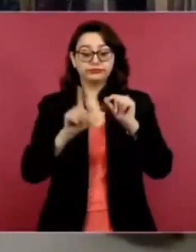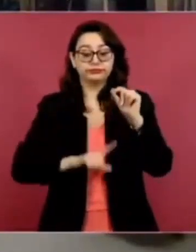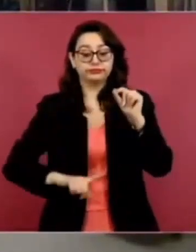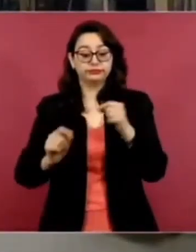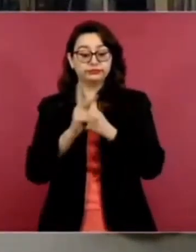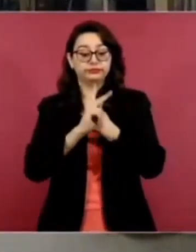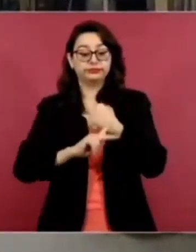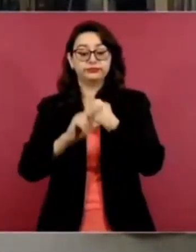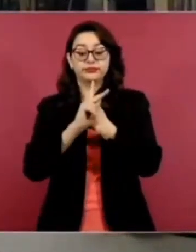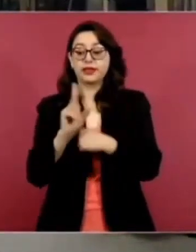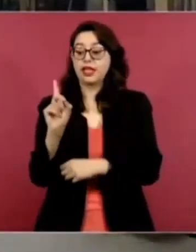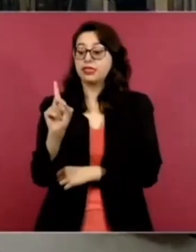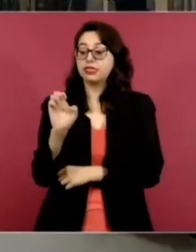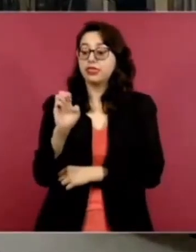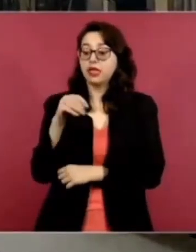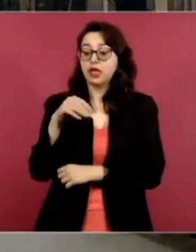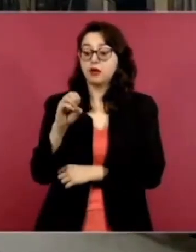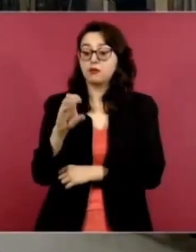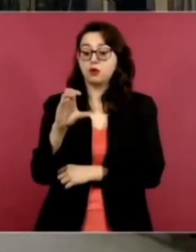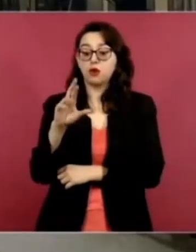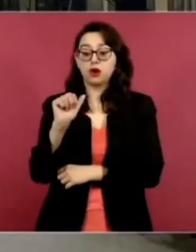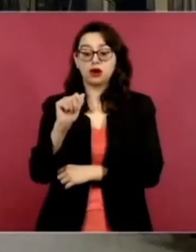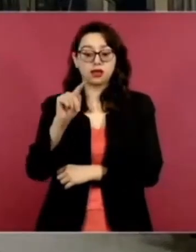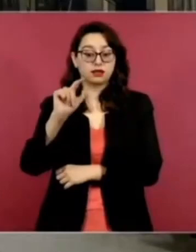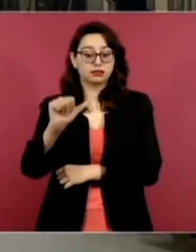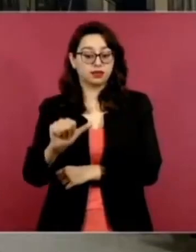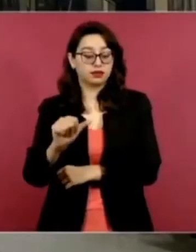No podemos todos pensar igual.